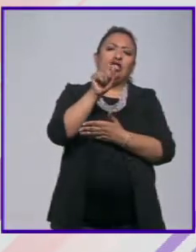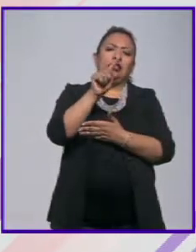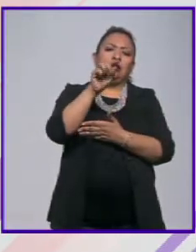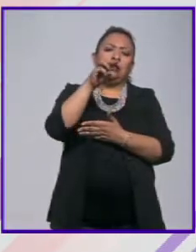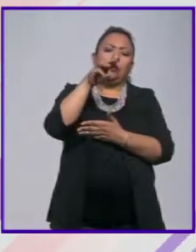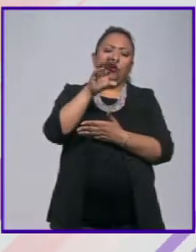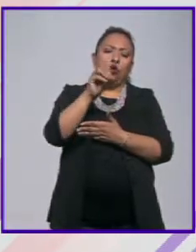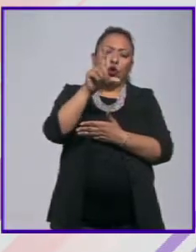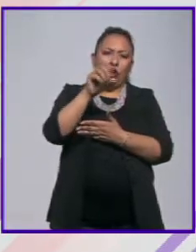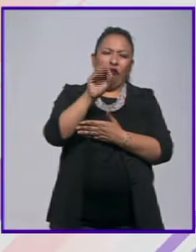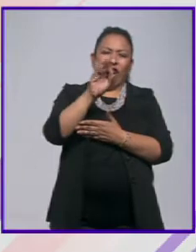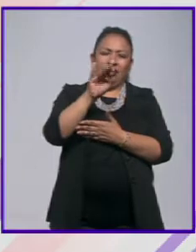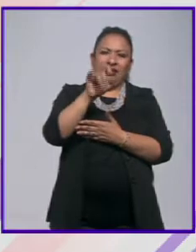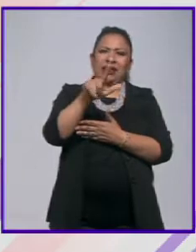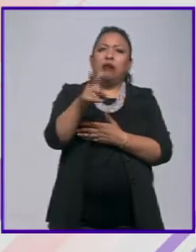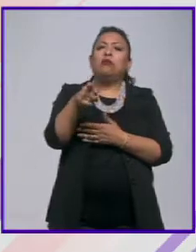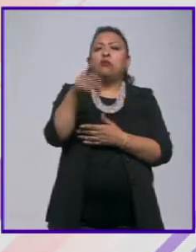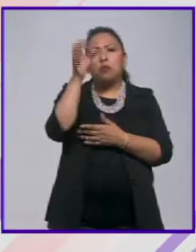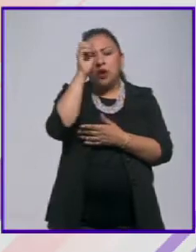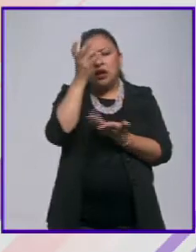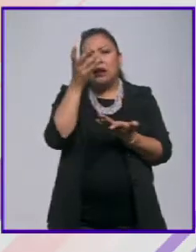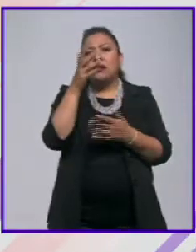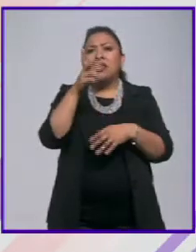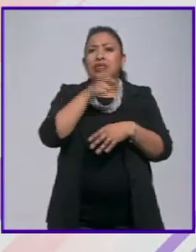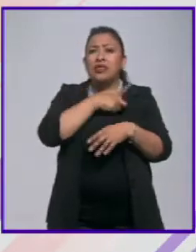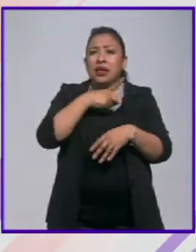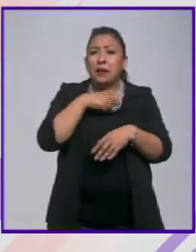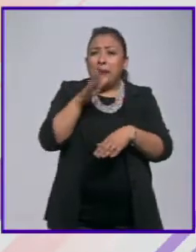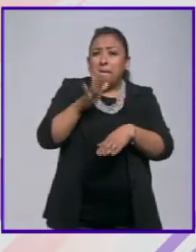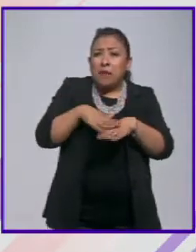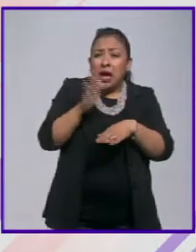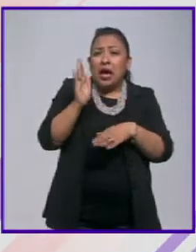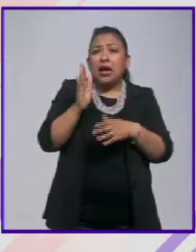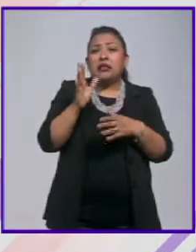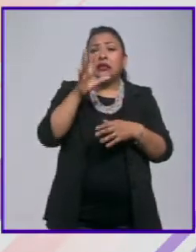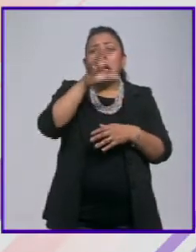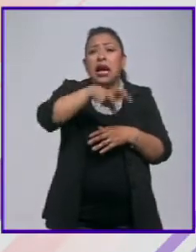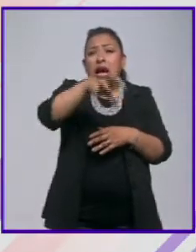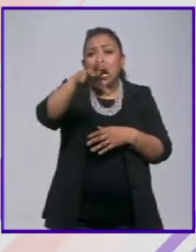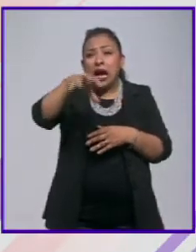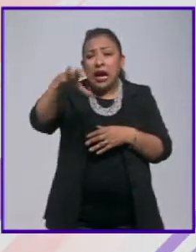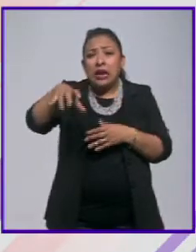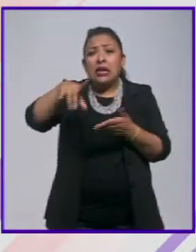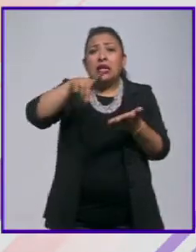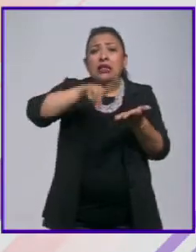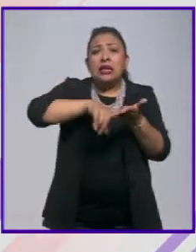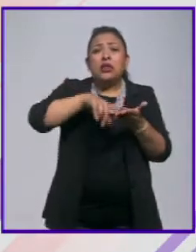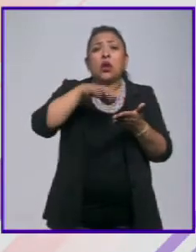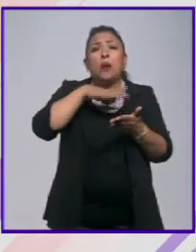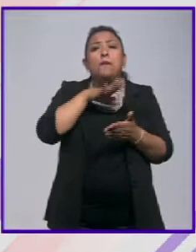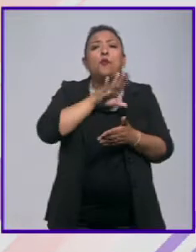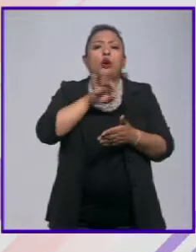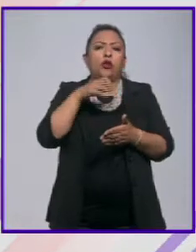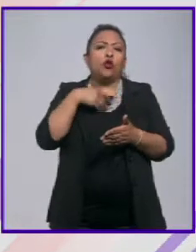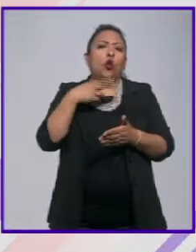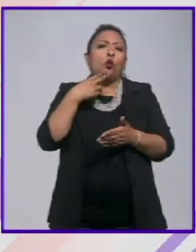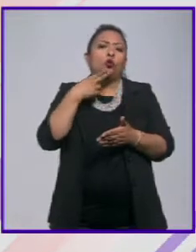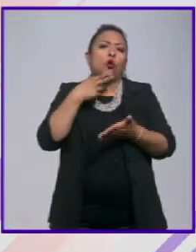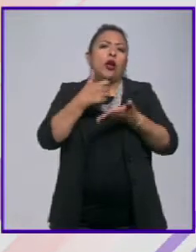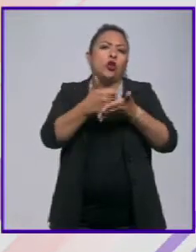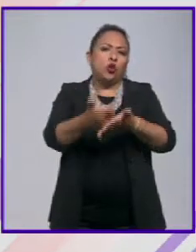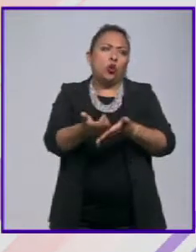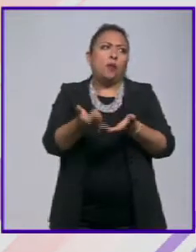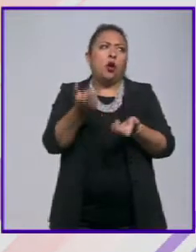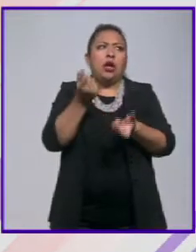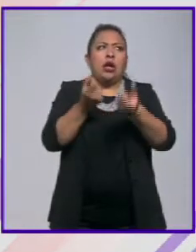que se tendría que incrementar quizá las áreas en las cuales se pueden aplicar porque hay muchas otras